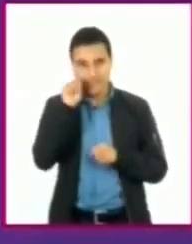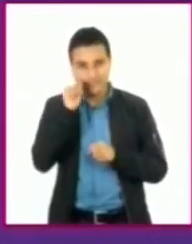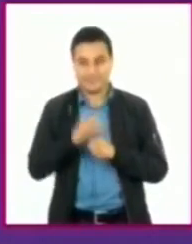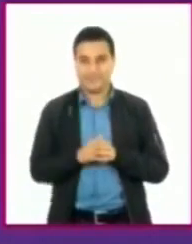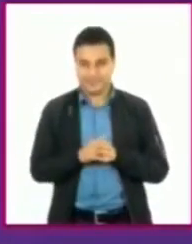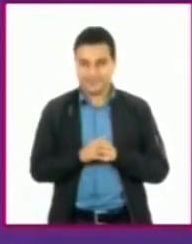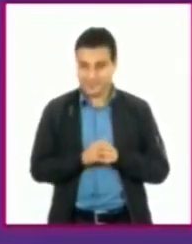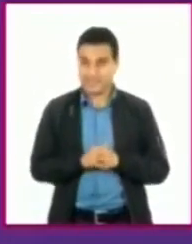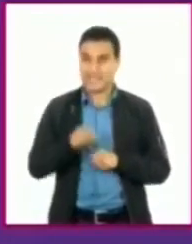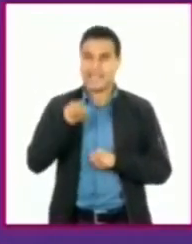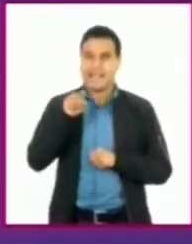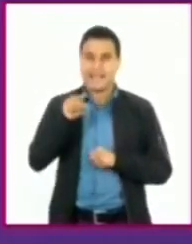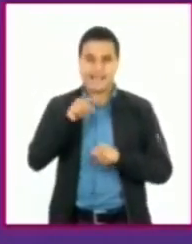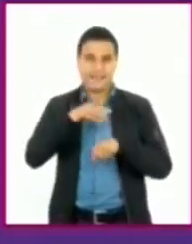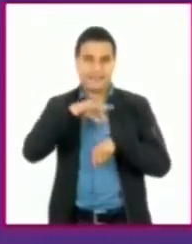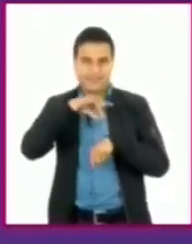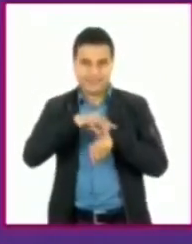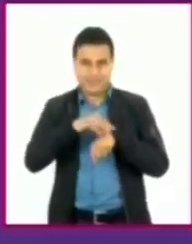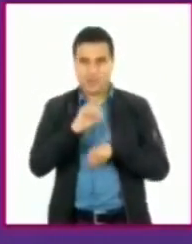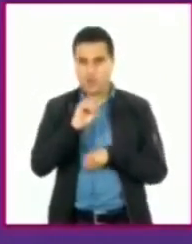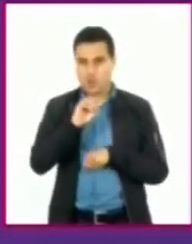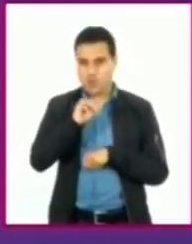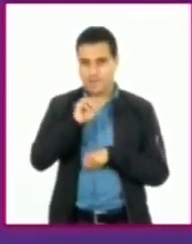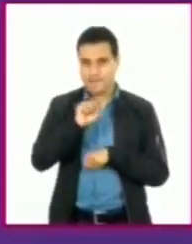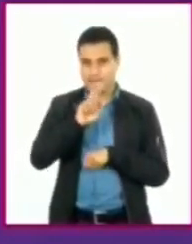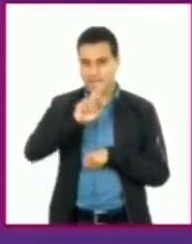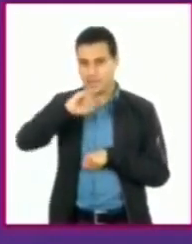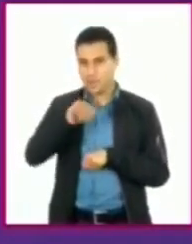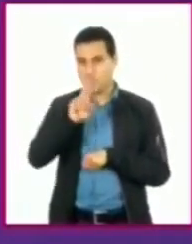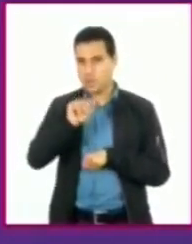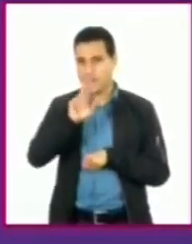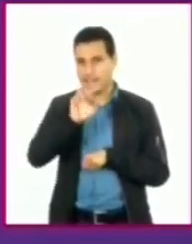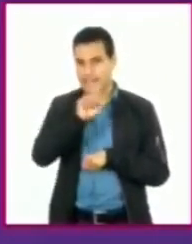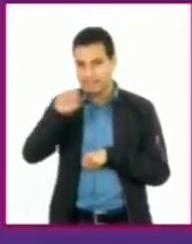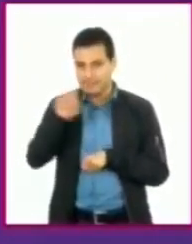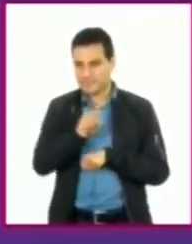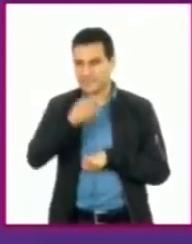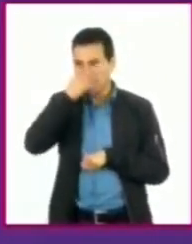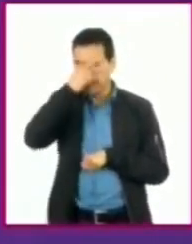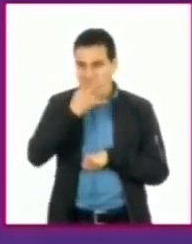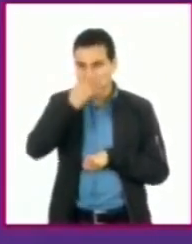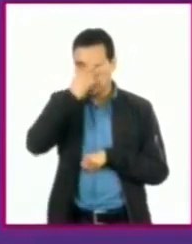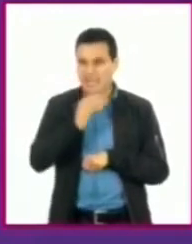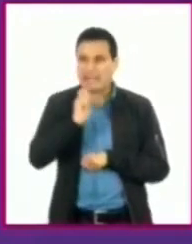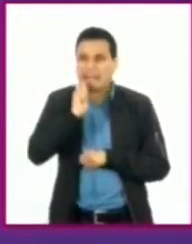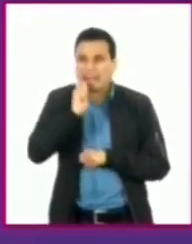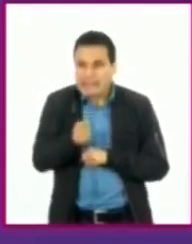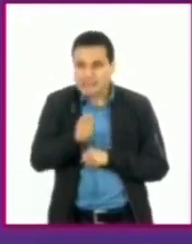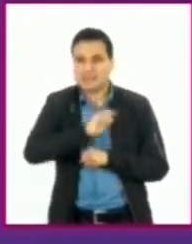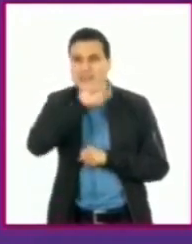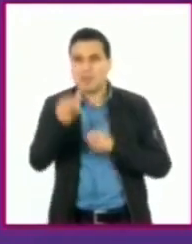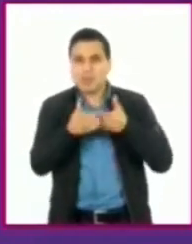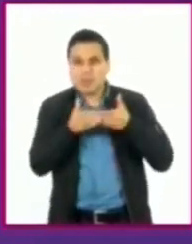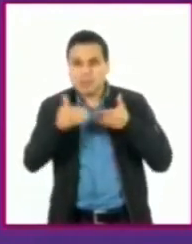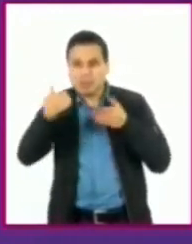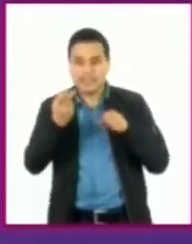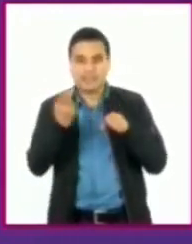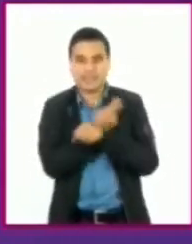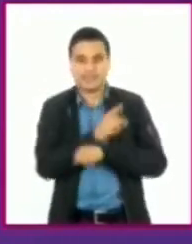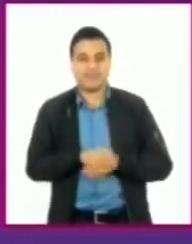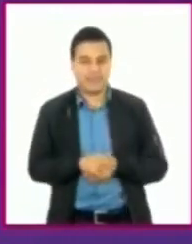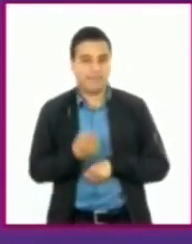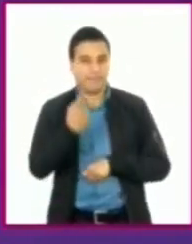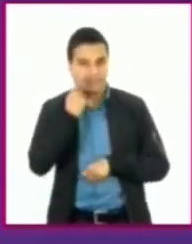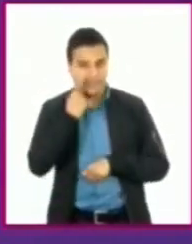otorrinolingólogo Omar Juárez Nieto. Doctor, ¿qué es la gripa y cuáles son las consecuencias más comunes? La gripa o el resfriado